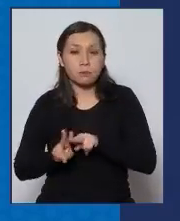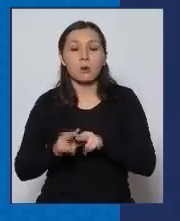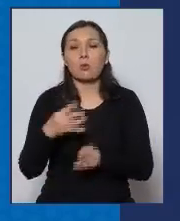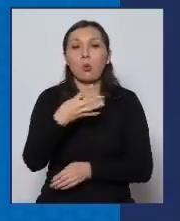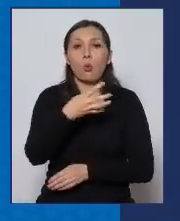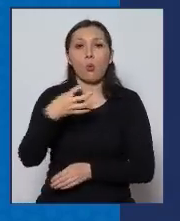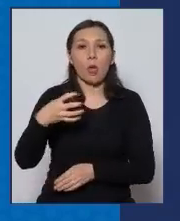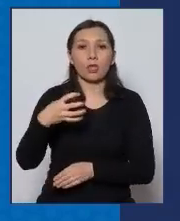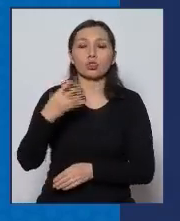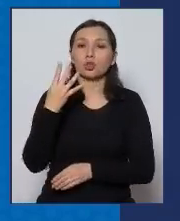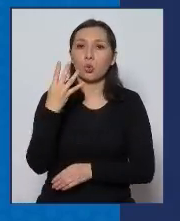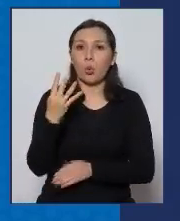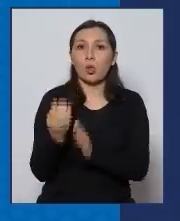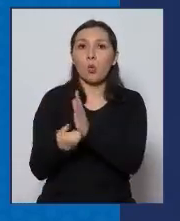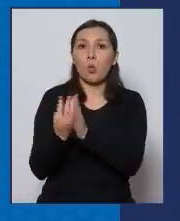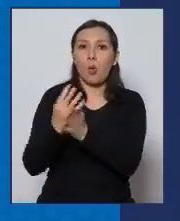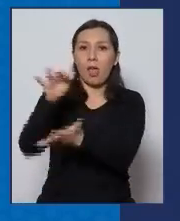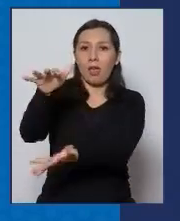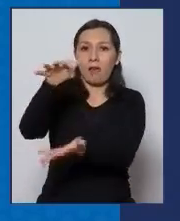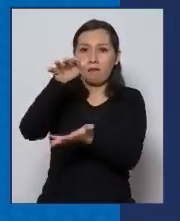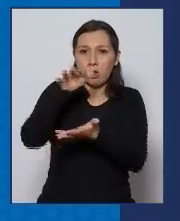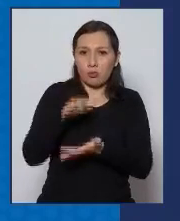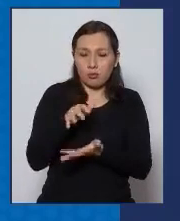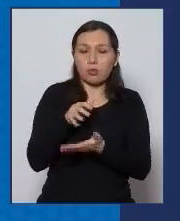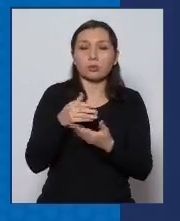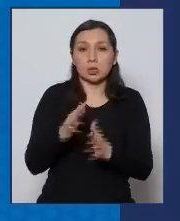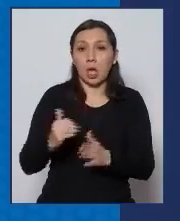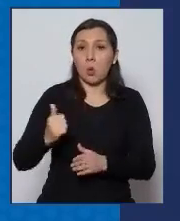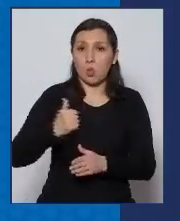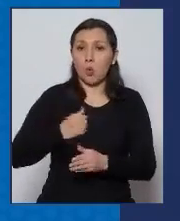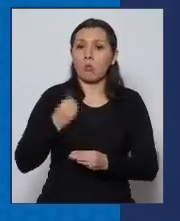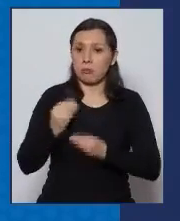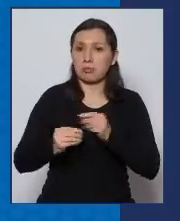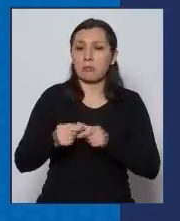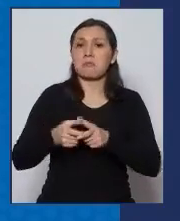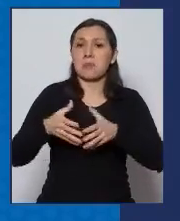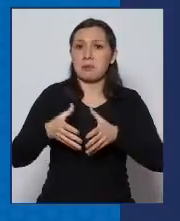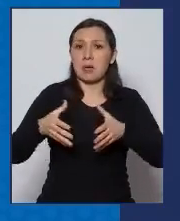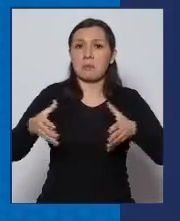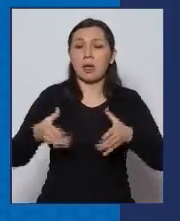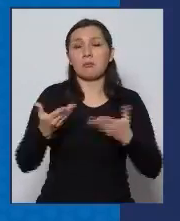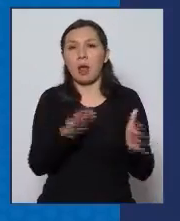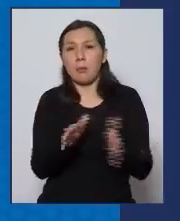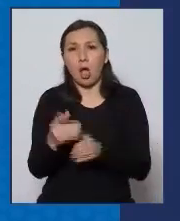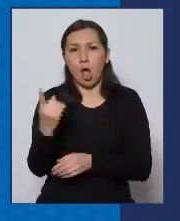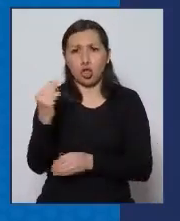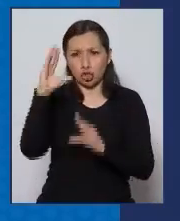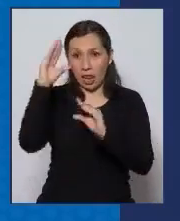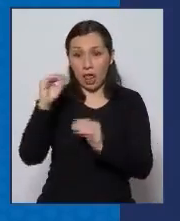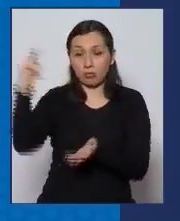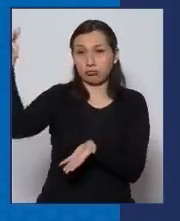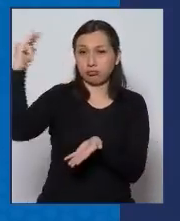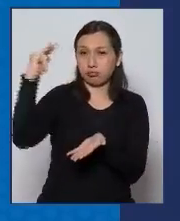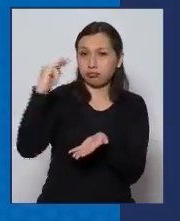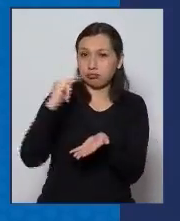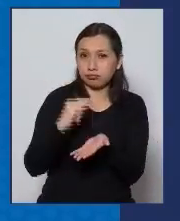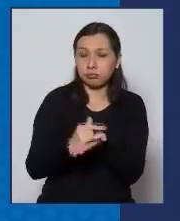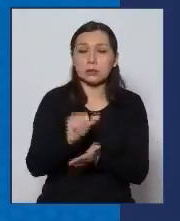404 nuevos respiradores se está cumpliendo a cabalidad. Hoy día a lo largo de las 11 de la noche llegan